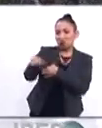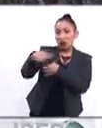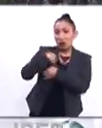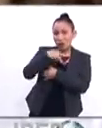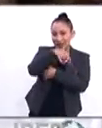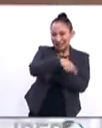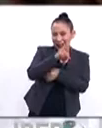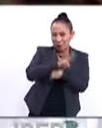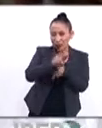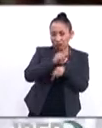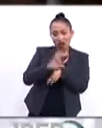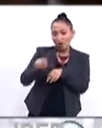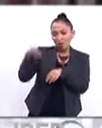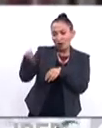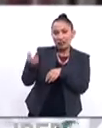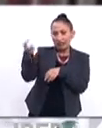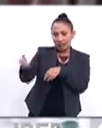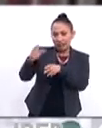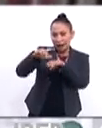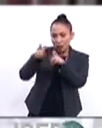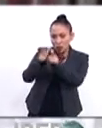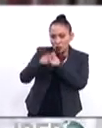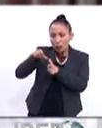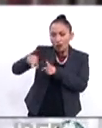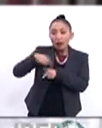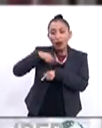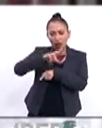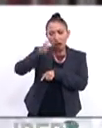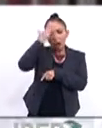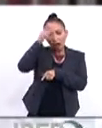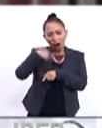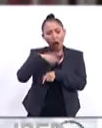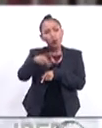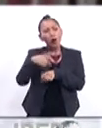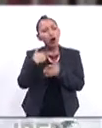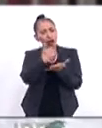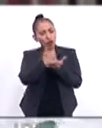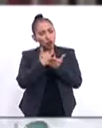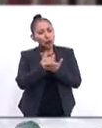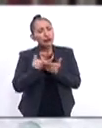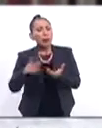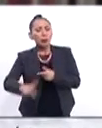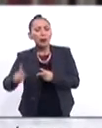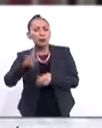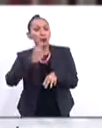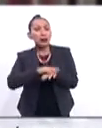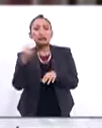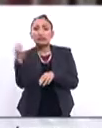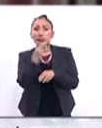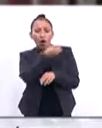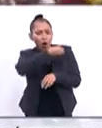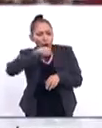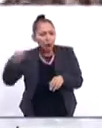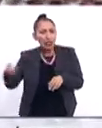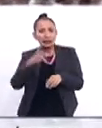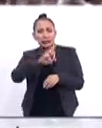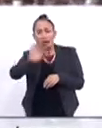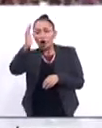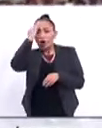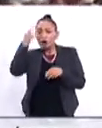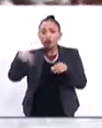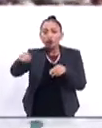los jueces venezolanos y también afirmó que se reconoce la actitud cívica de nuestro pueblo y más que nunca necesitamos organización y